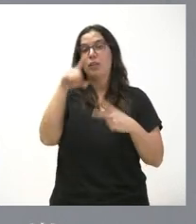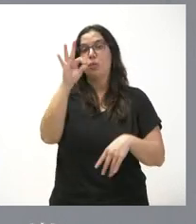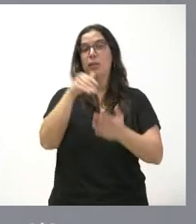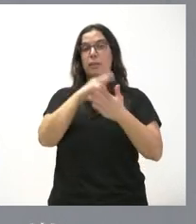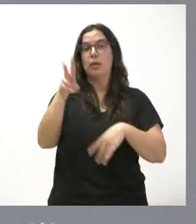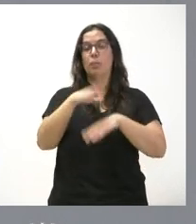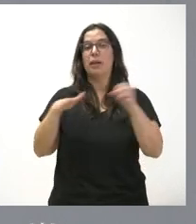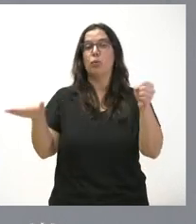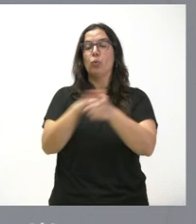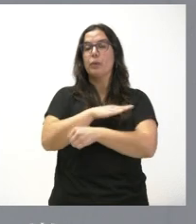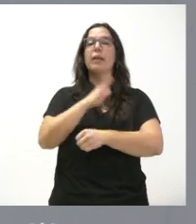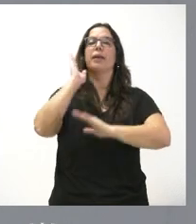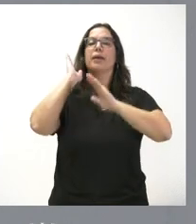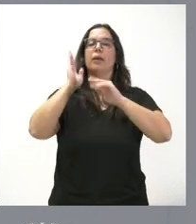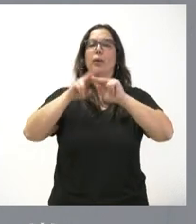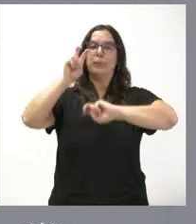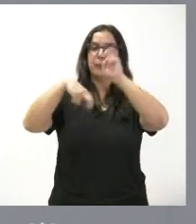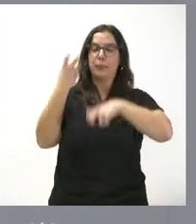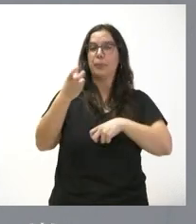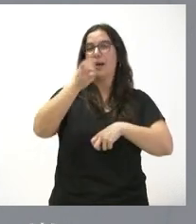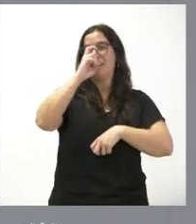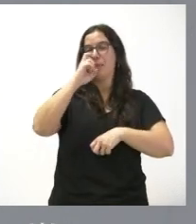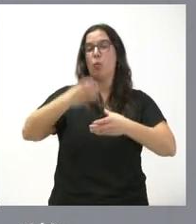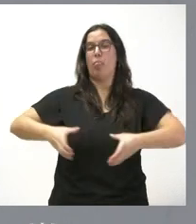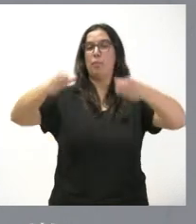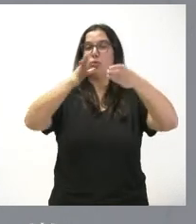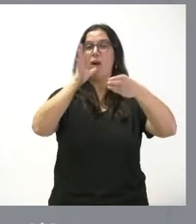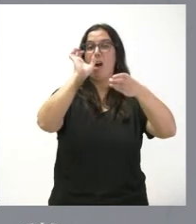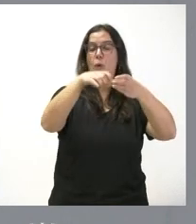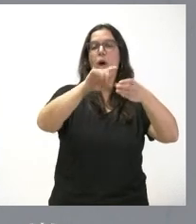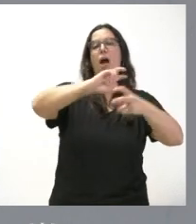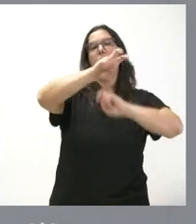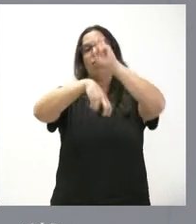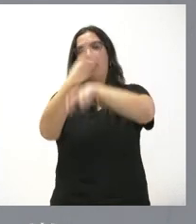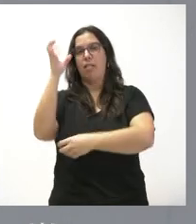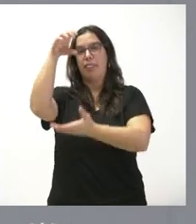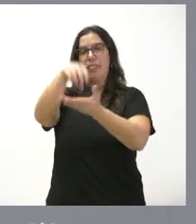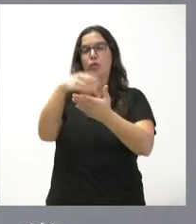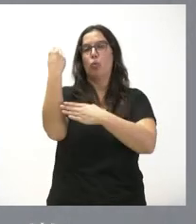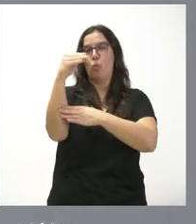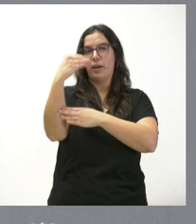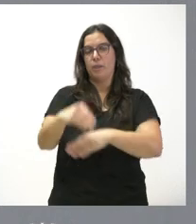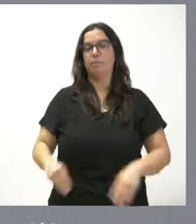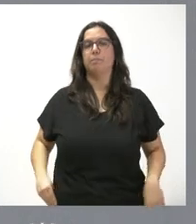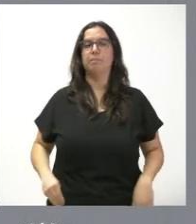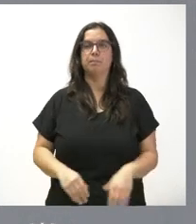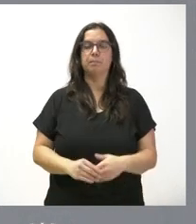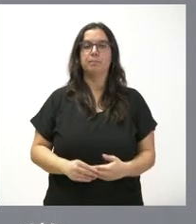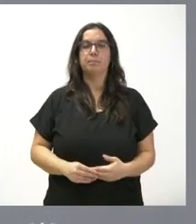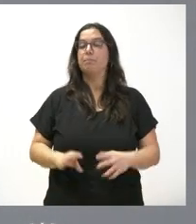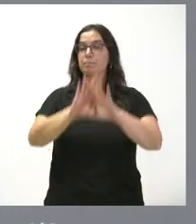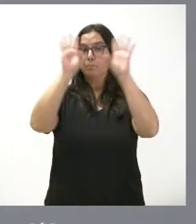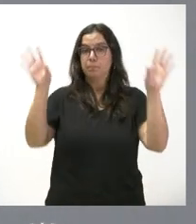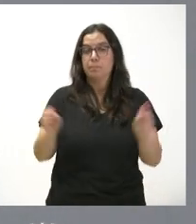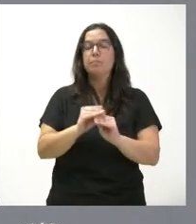para financiar la rehabilitación de dos antiguos depósitos de agua para su uso como centro juvenil en esta localidad. En definitiva,